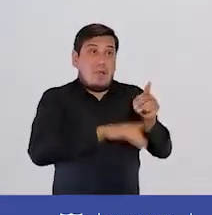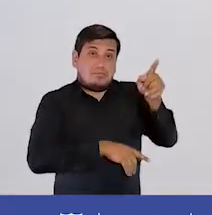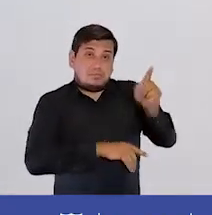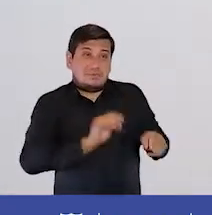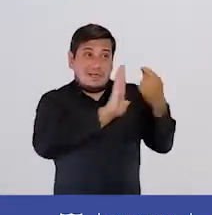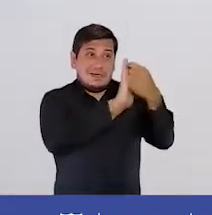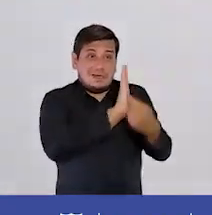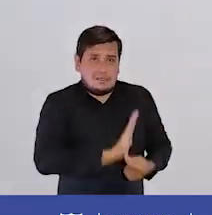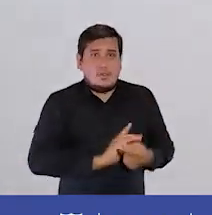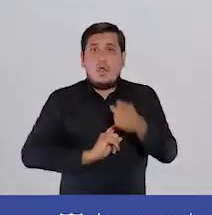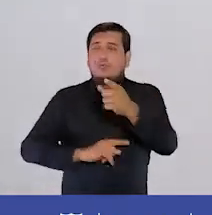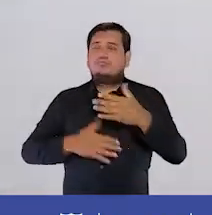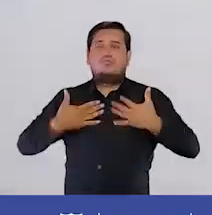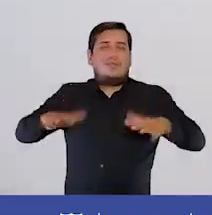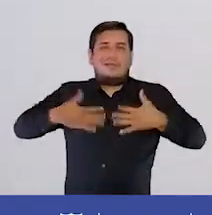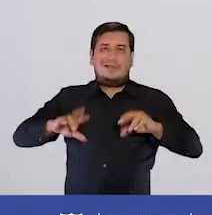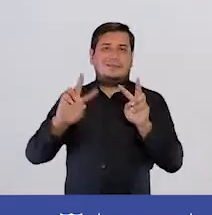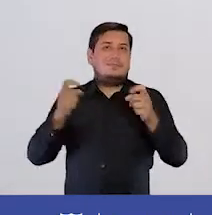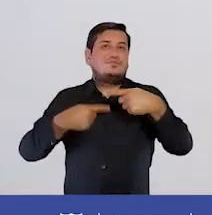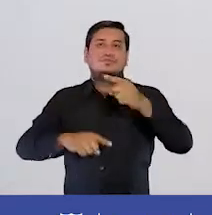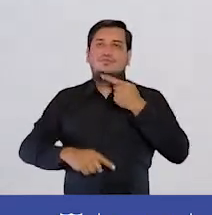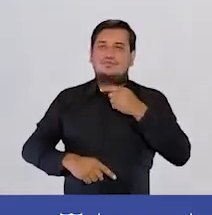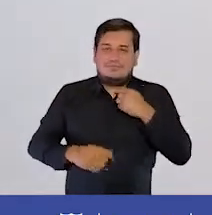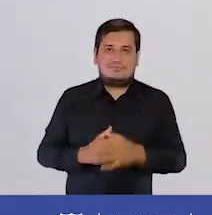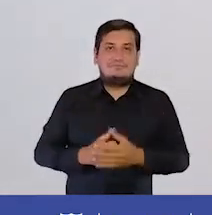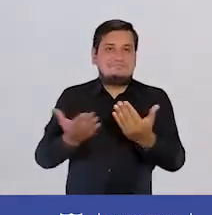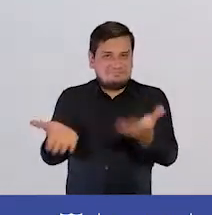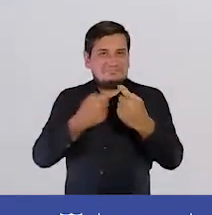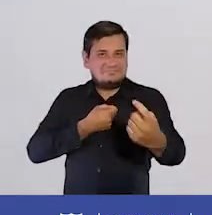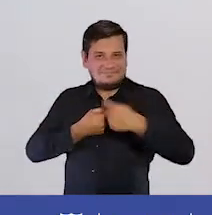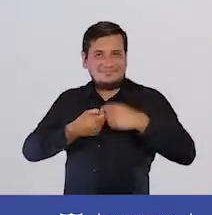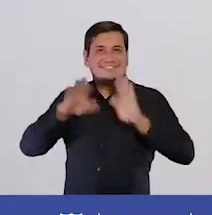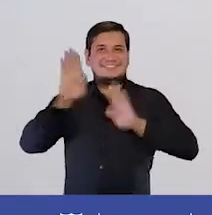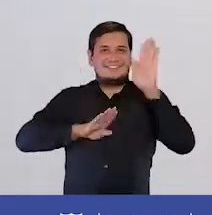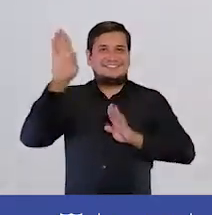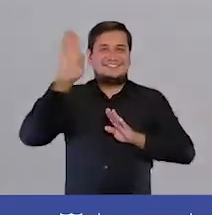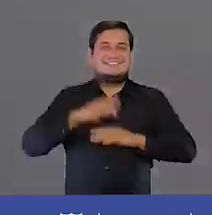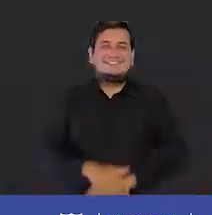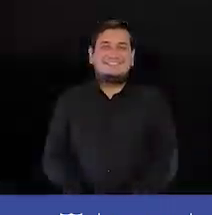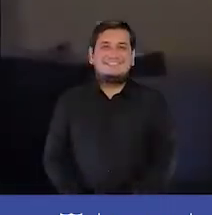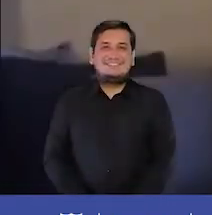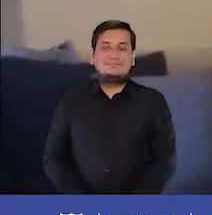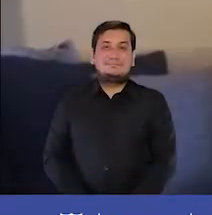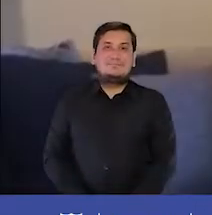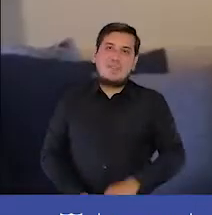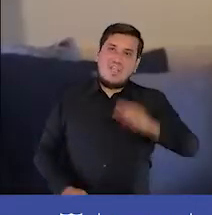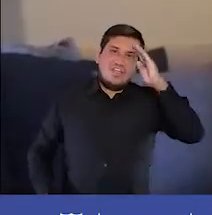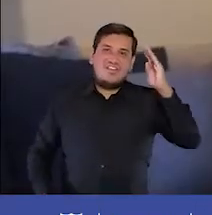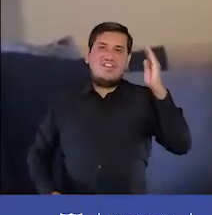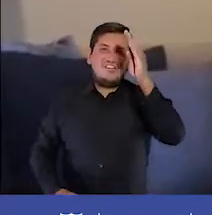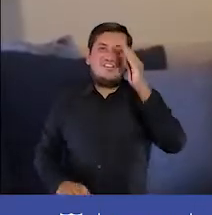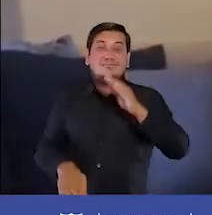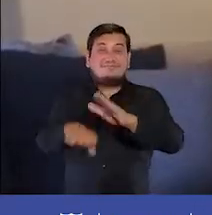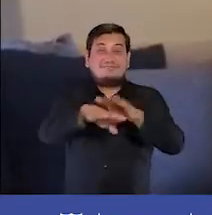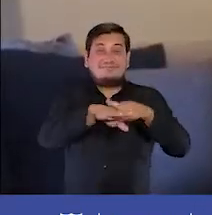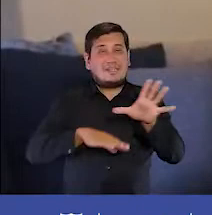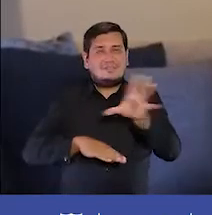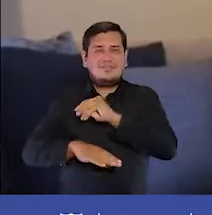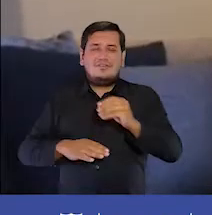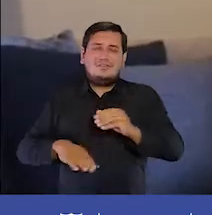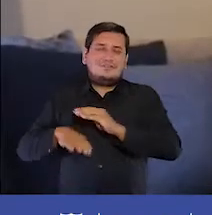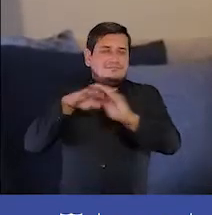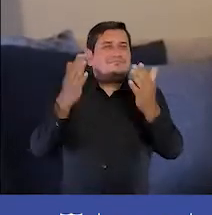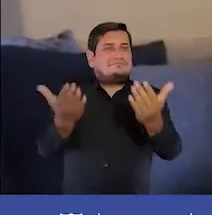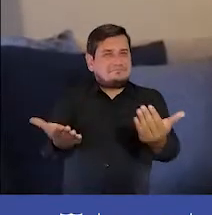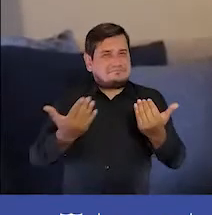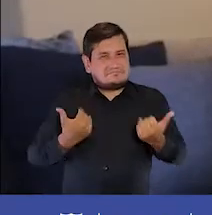el concurso o con el tema que tú desees. Así que no lo dudes, inscríbete y participa. Hola, queremos invitarlos de manera